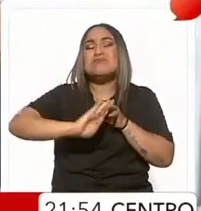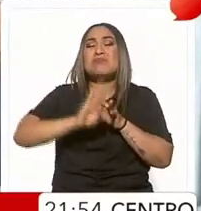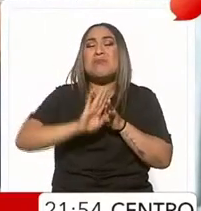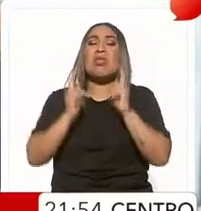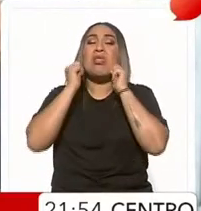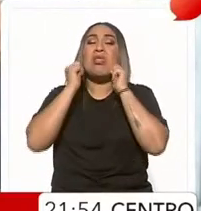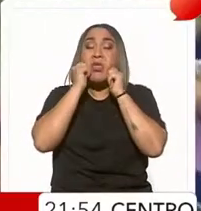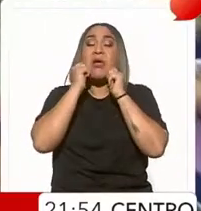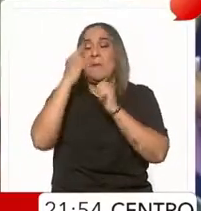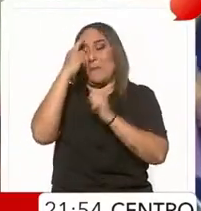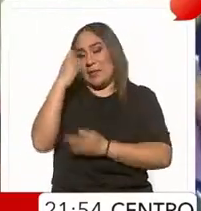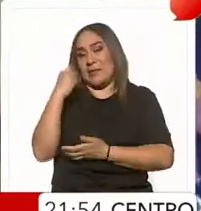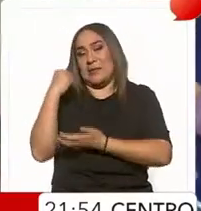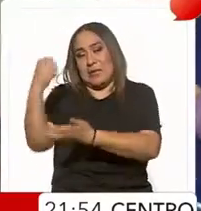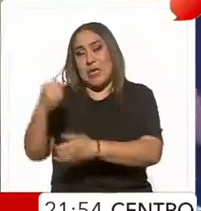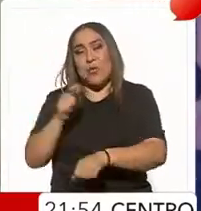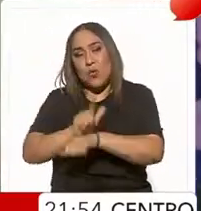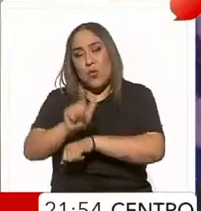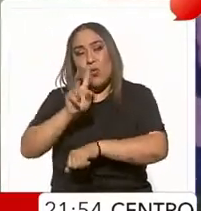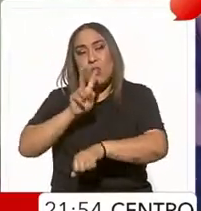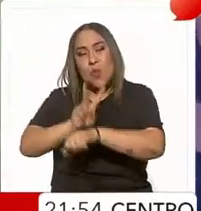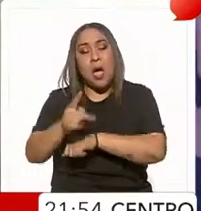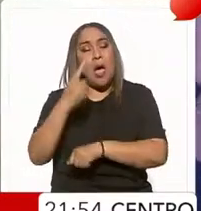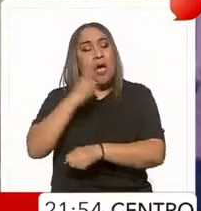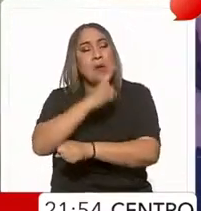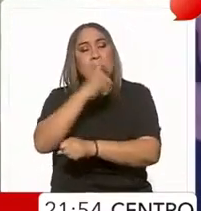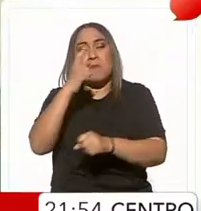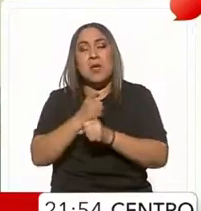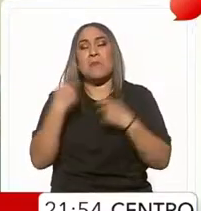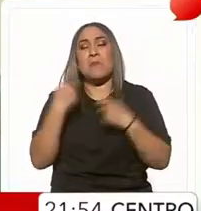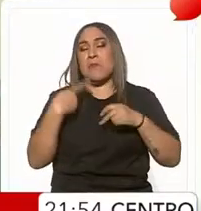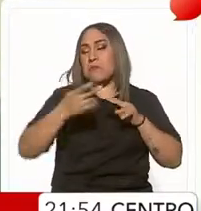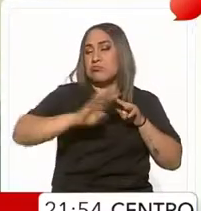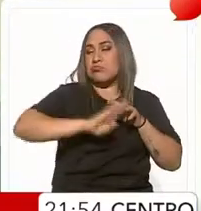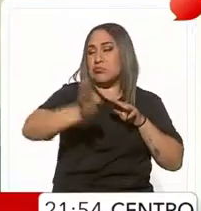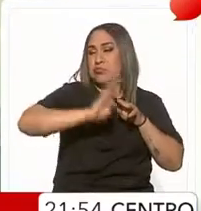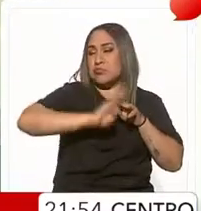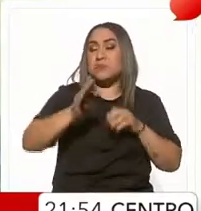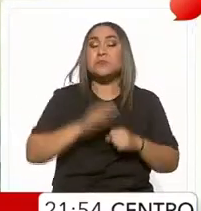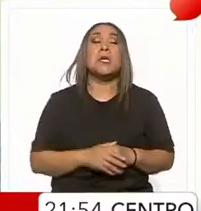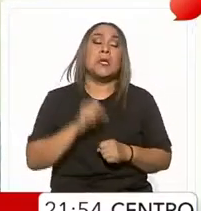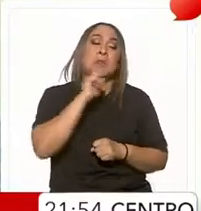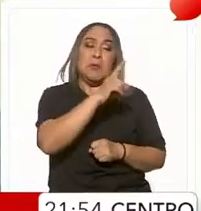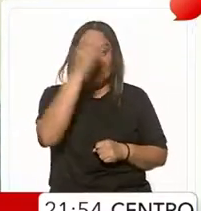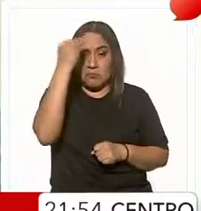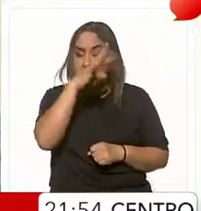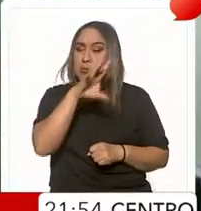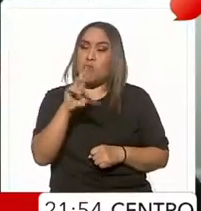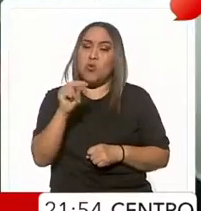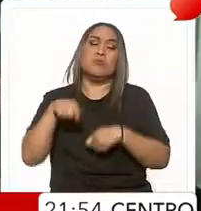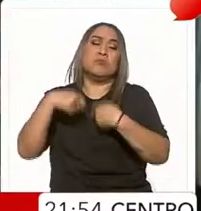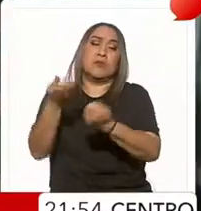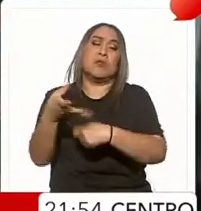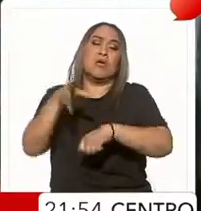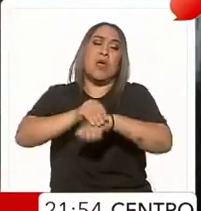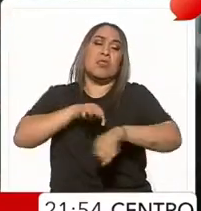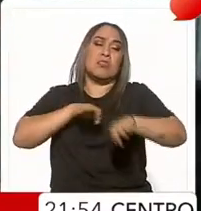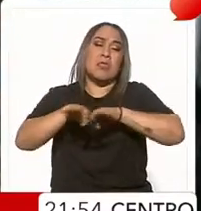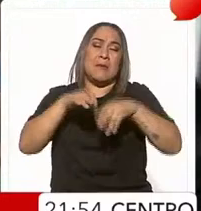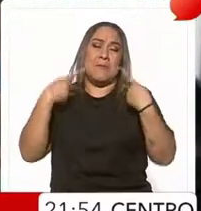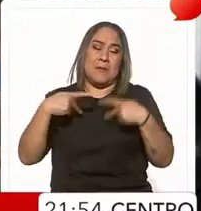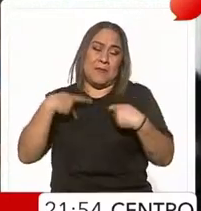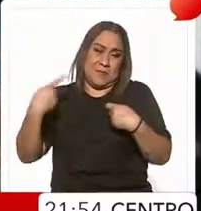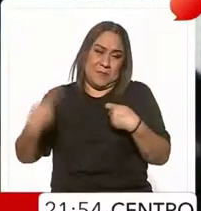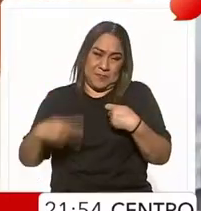en Guatemala Venezuela u otro país de donde salen las personas migrantes tampoco dijo va a dar permisos de trabajo para los latinos